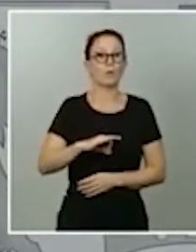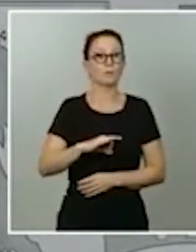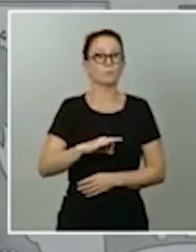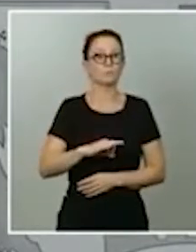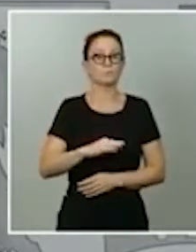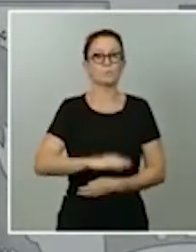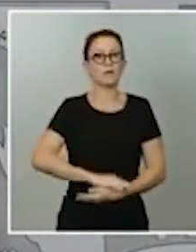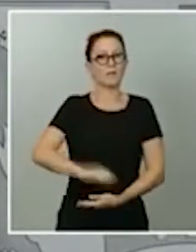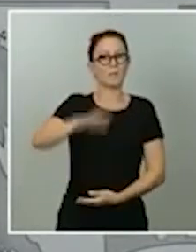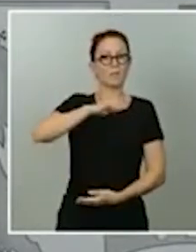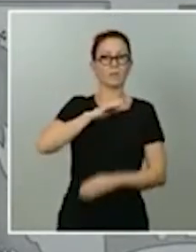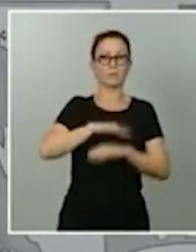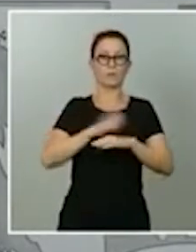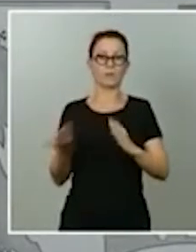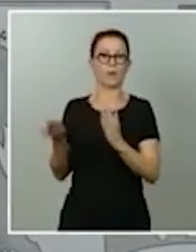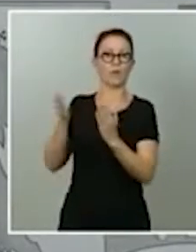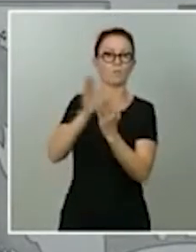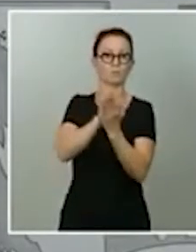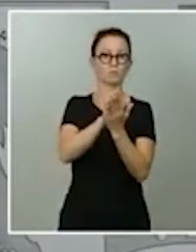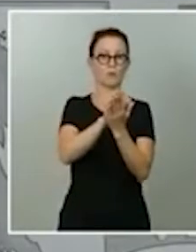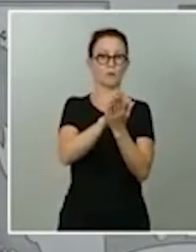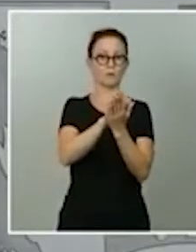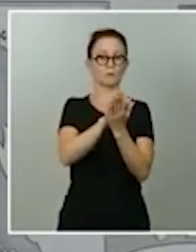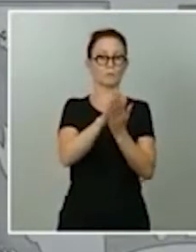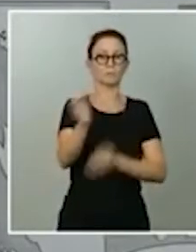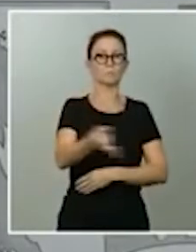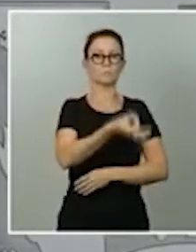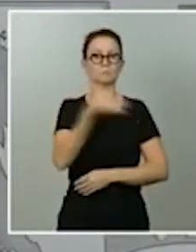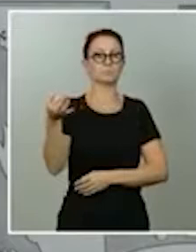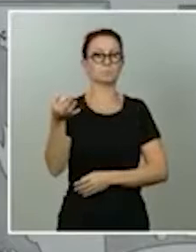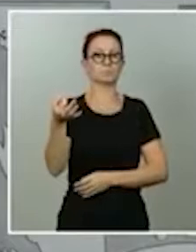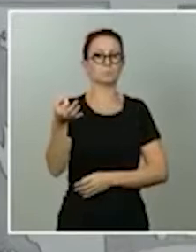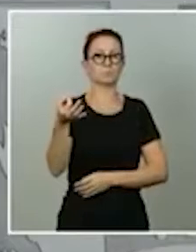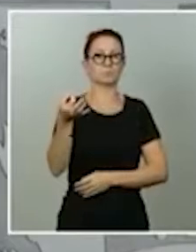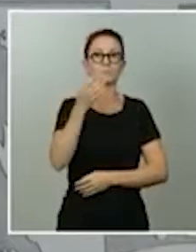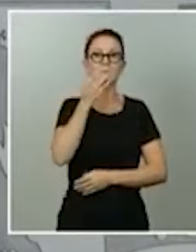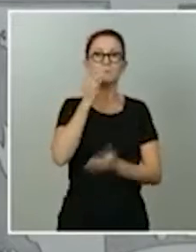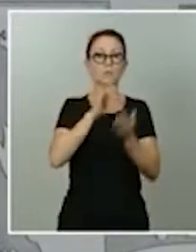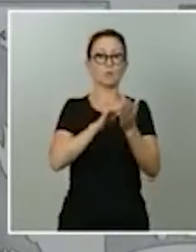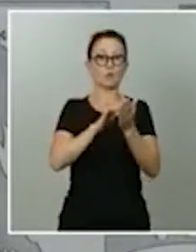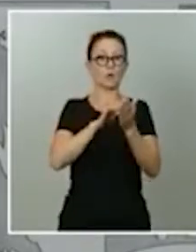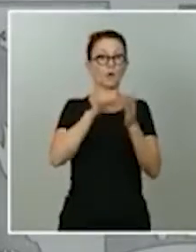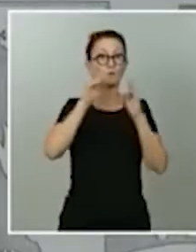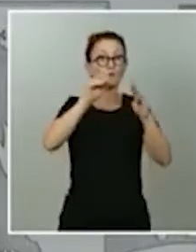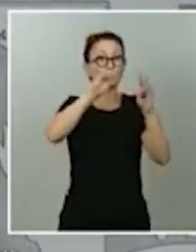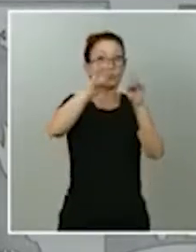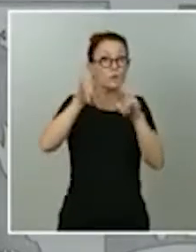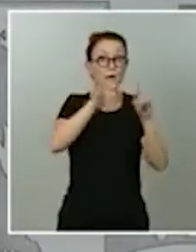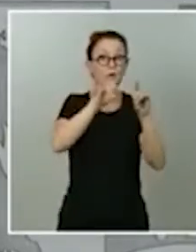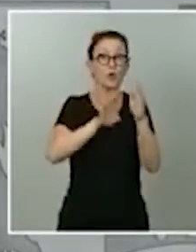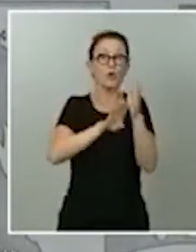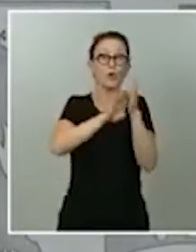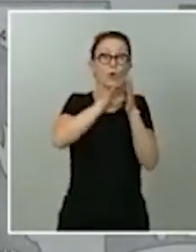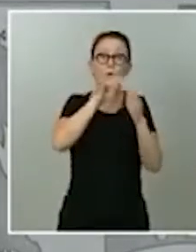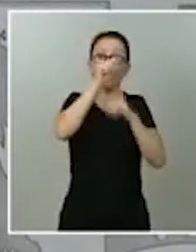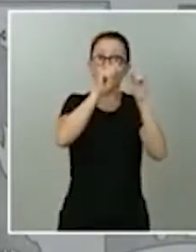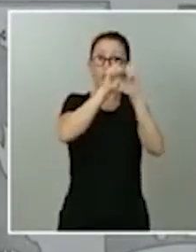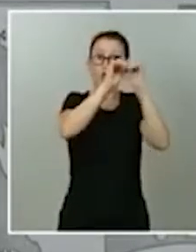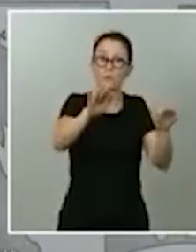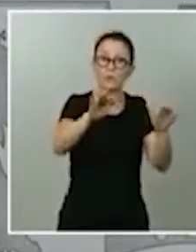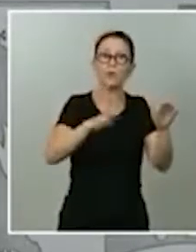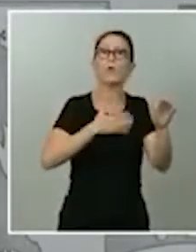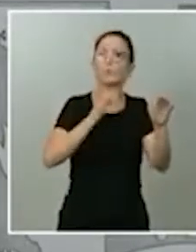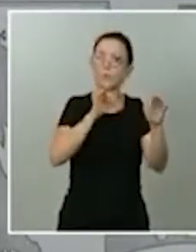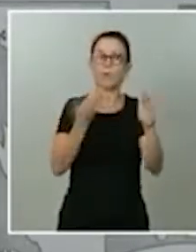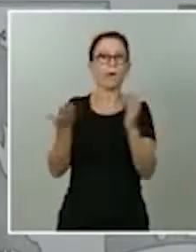afrontar con eficacia cualquier curva de contagios en sus territorios. La ley orgánica de 1981, que es la